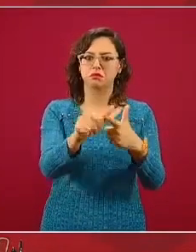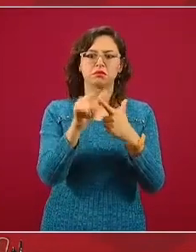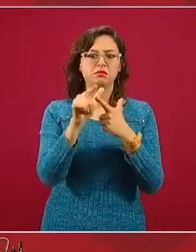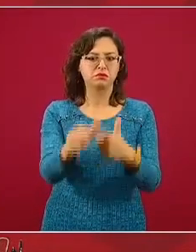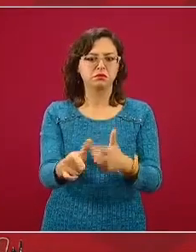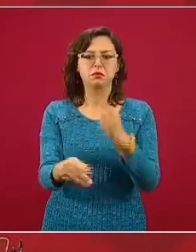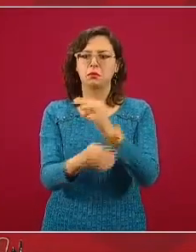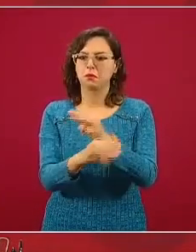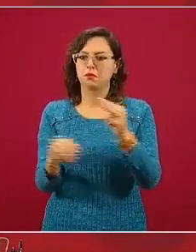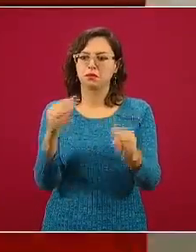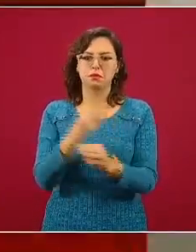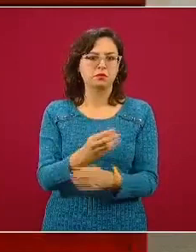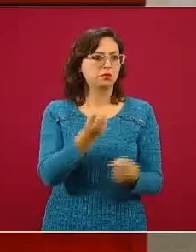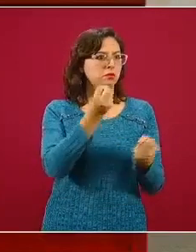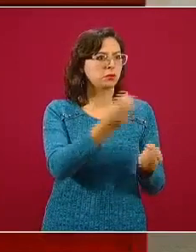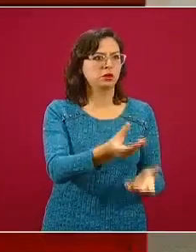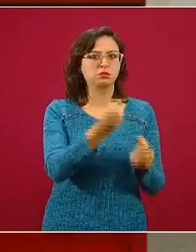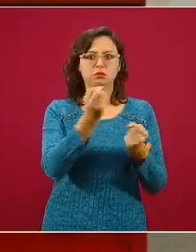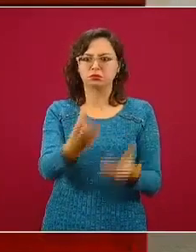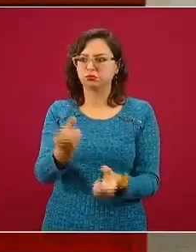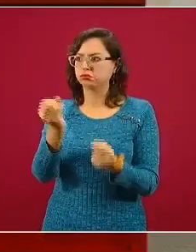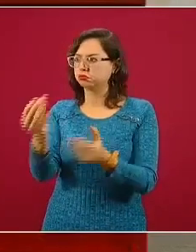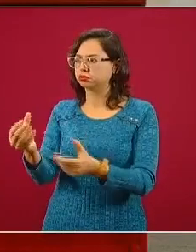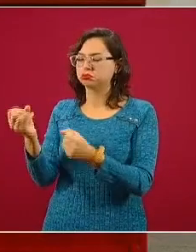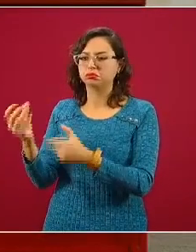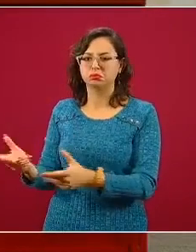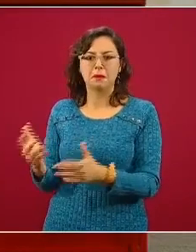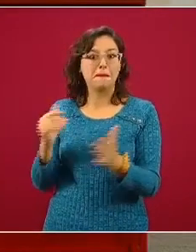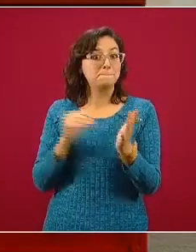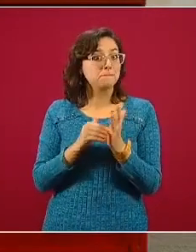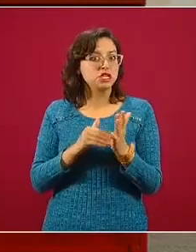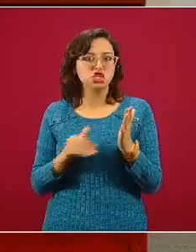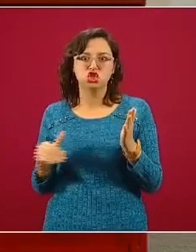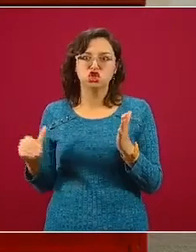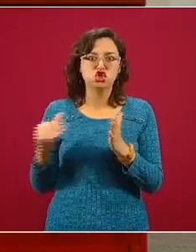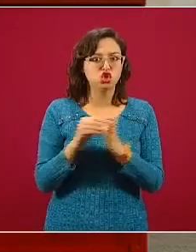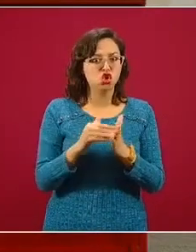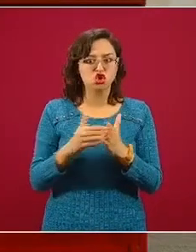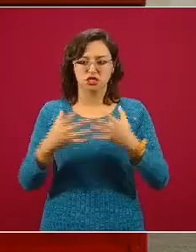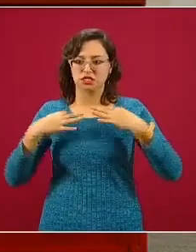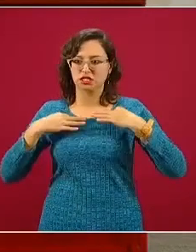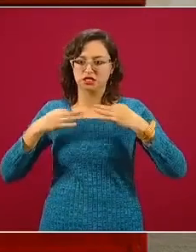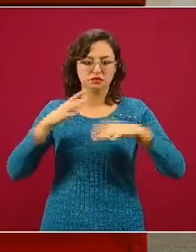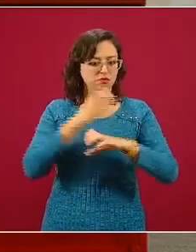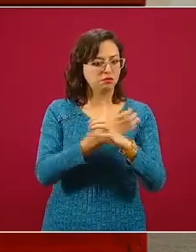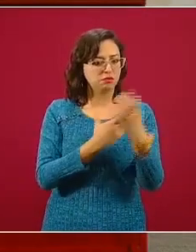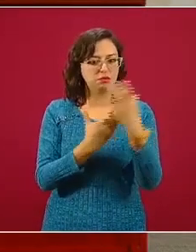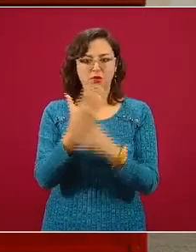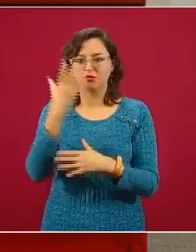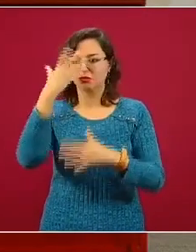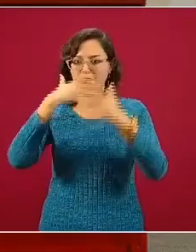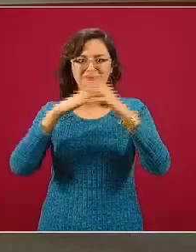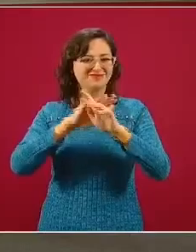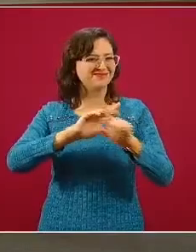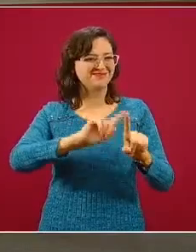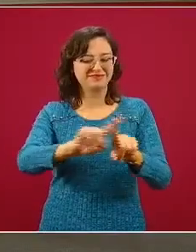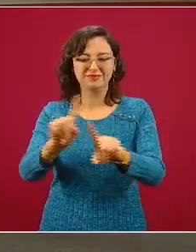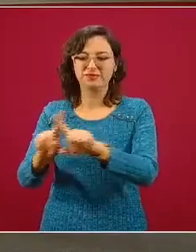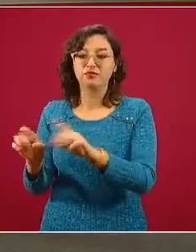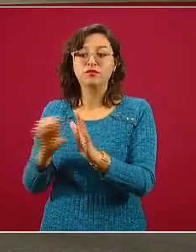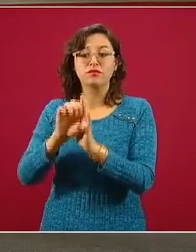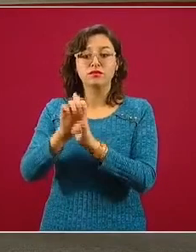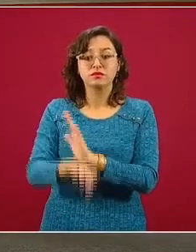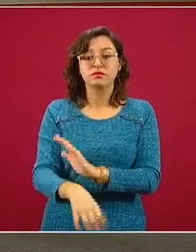personal se calculó en varios millones de piezas según se necesitara, por ejemplo los